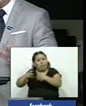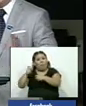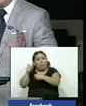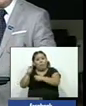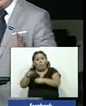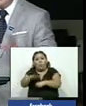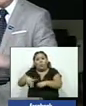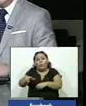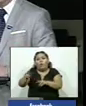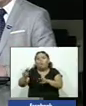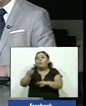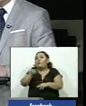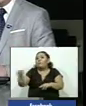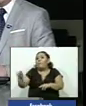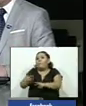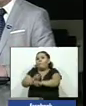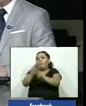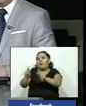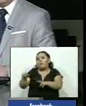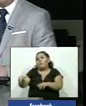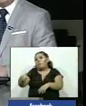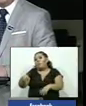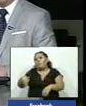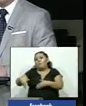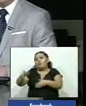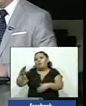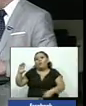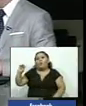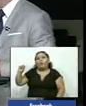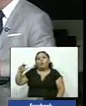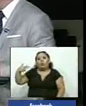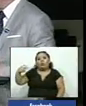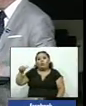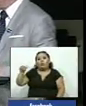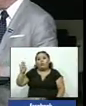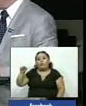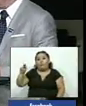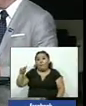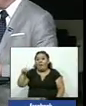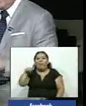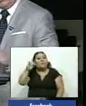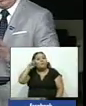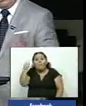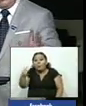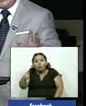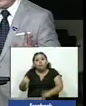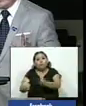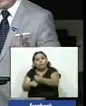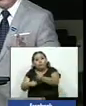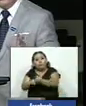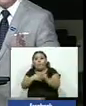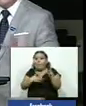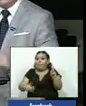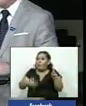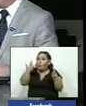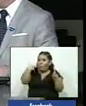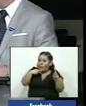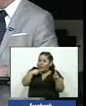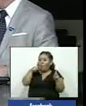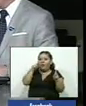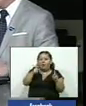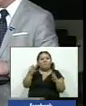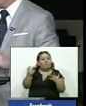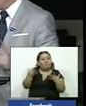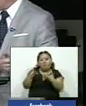La Paz y Cochabamba que es donde tenía digamos su mayor caudal de votos el presidente Evo Morales y la situación parece que no se va a